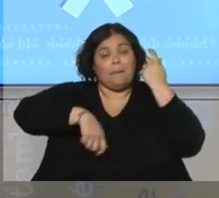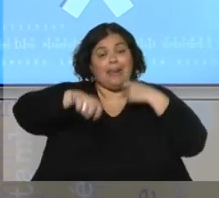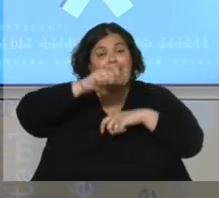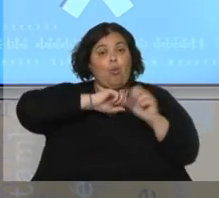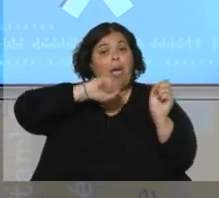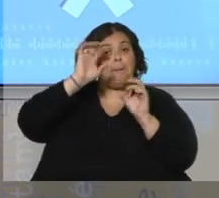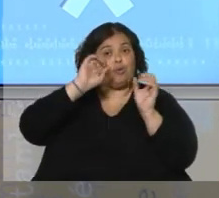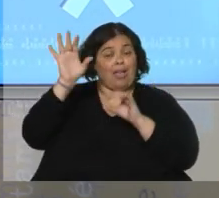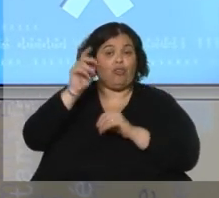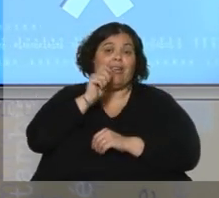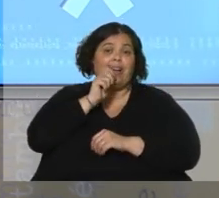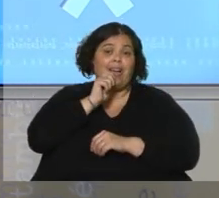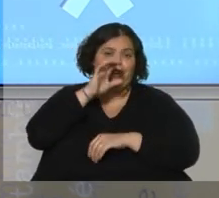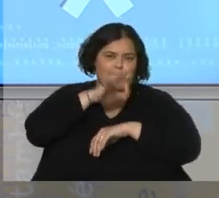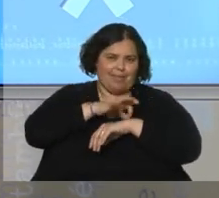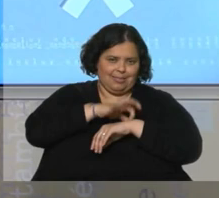cannabis medicinal. Lo vamos a ver.